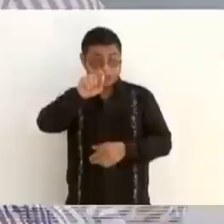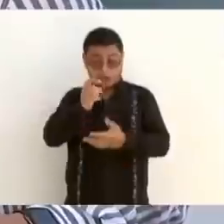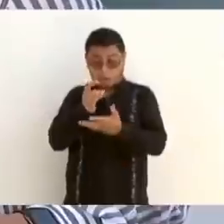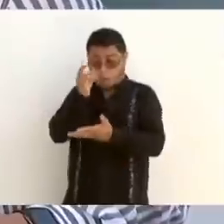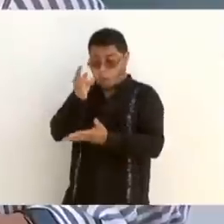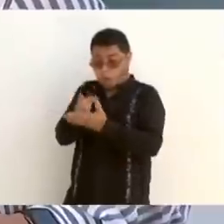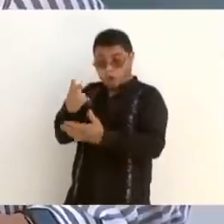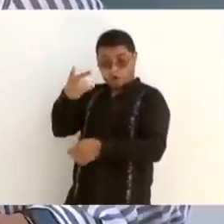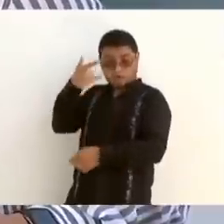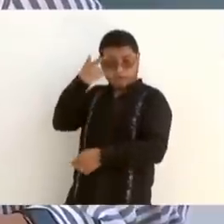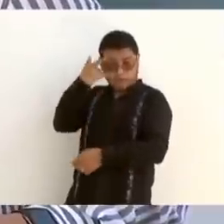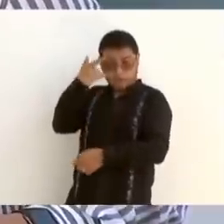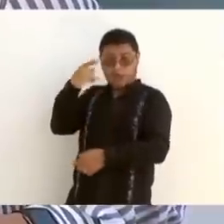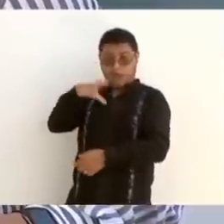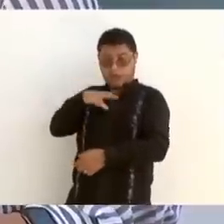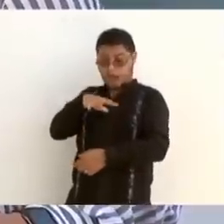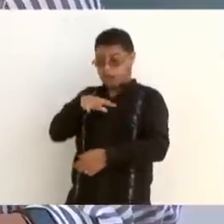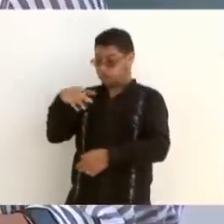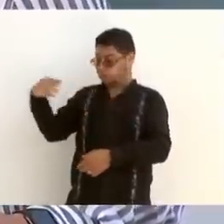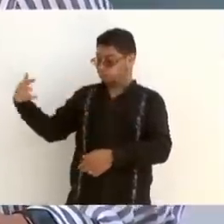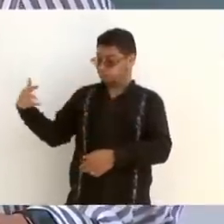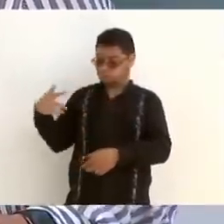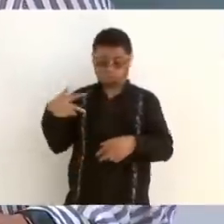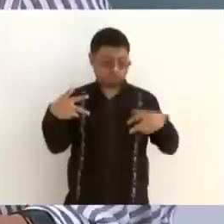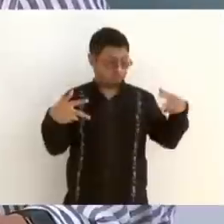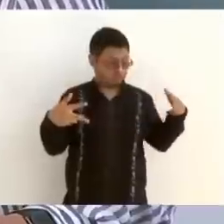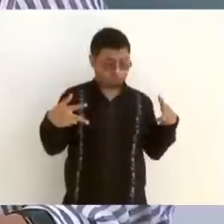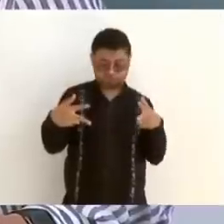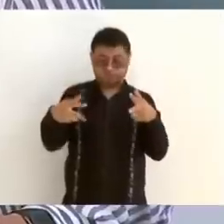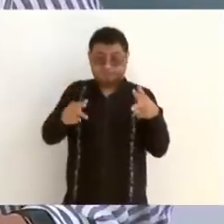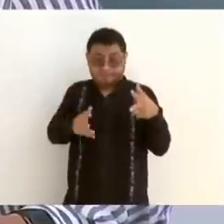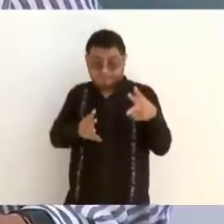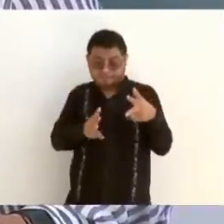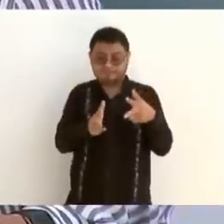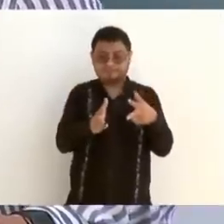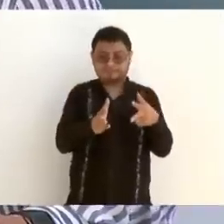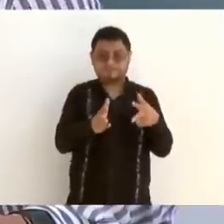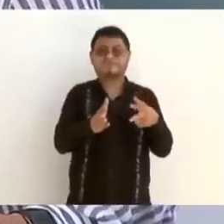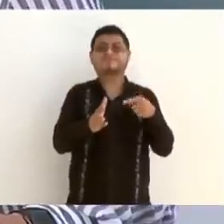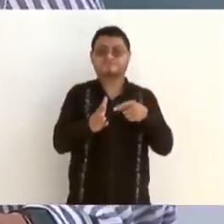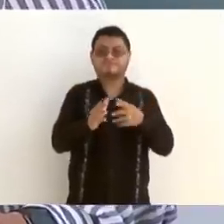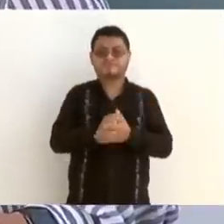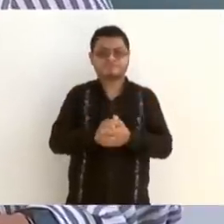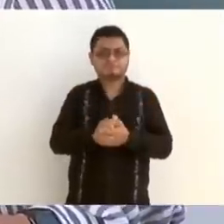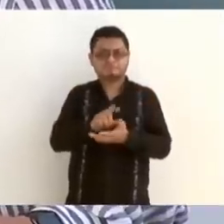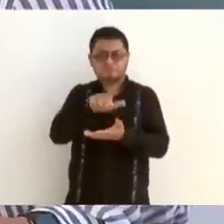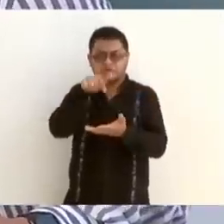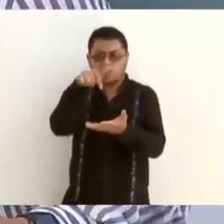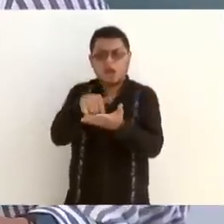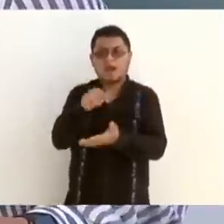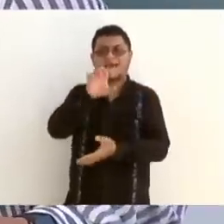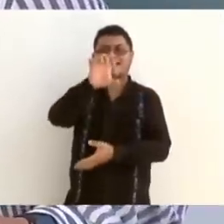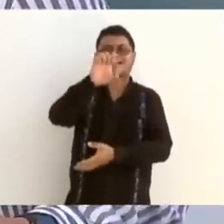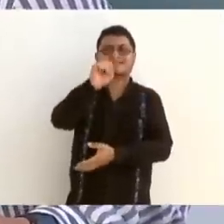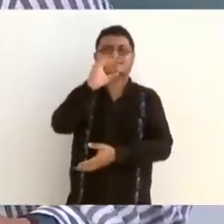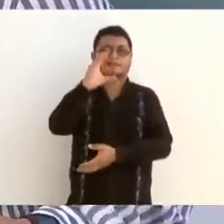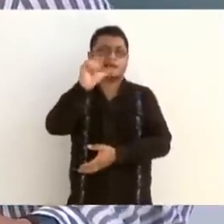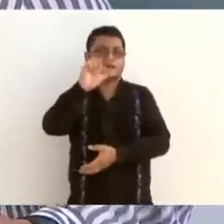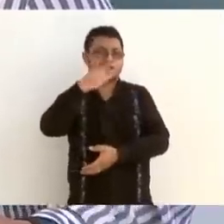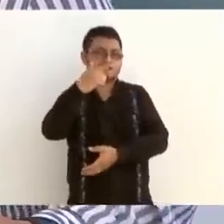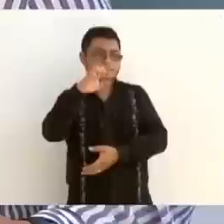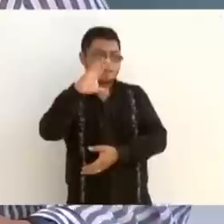coinciden tres diferentes tramos del proyecto. En ese sentido, Escárcega es un punto de convergencia en la ruta del Tren Maya,